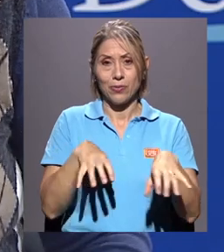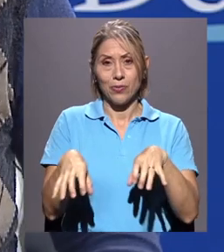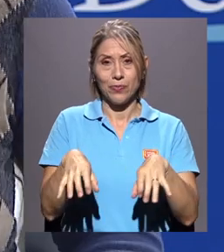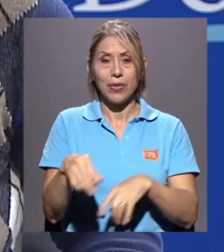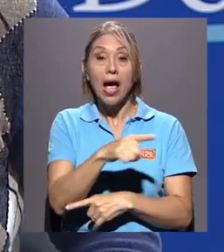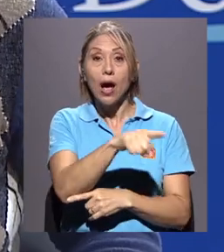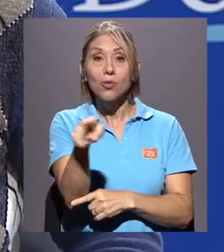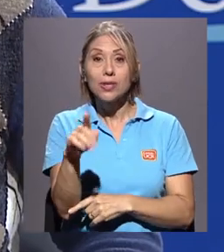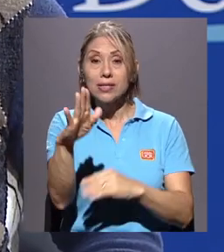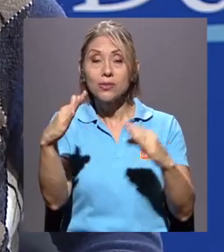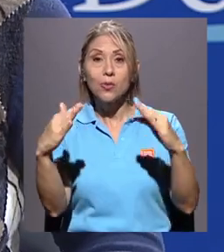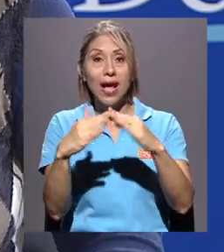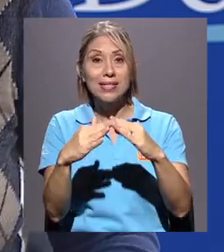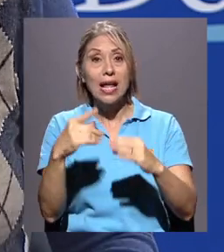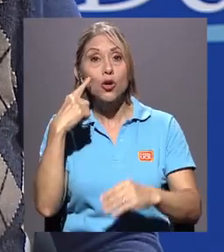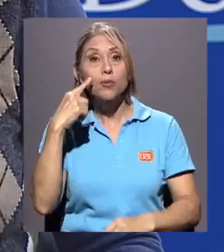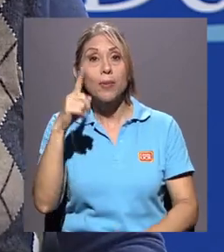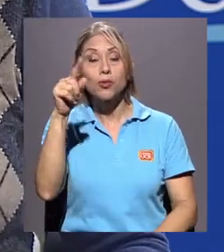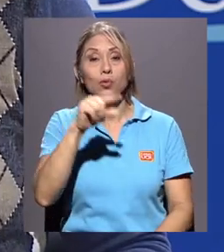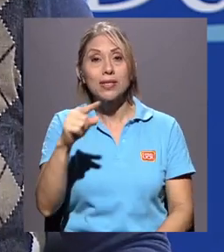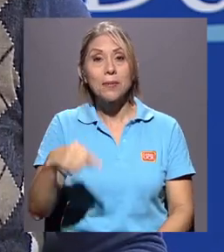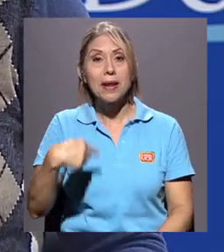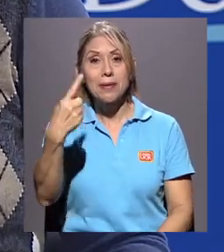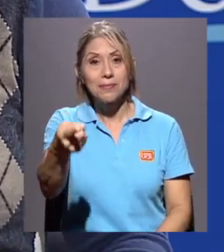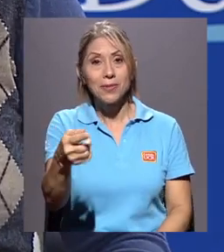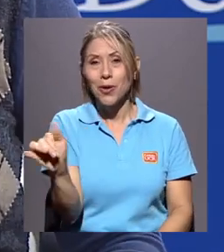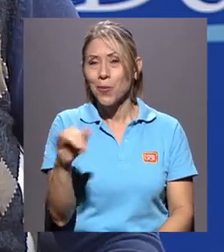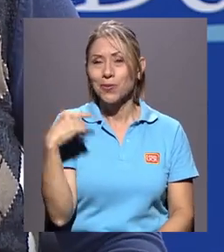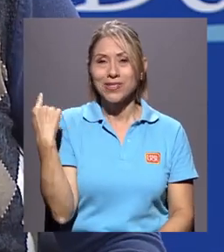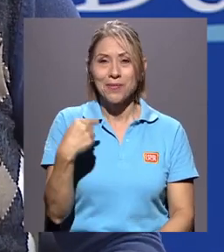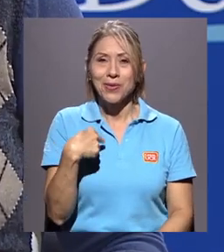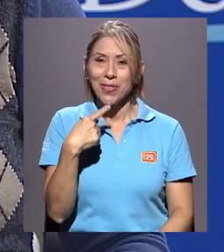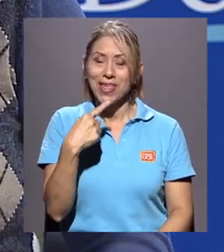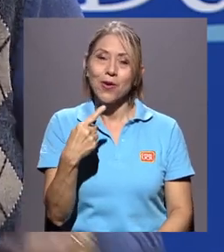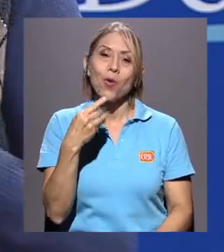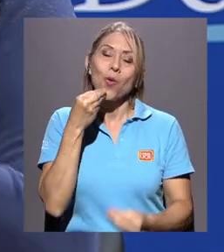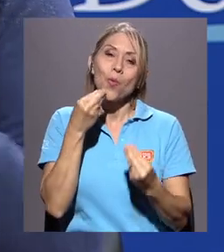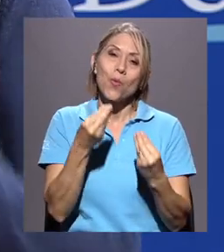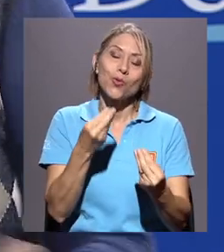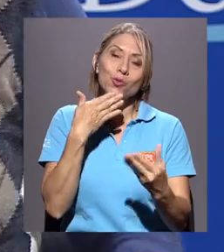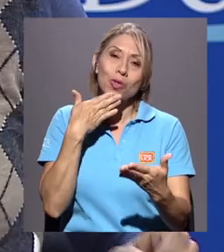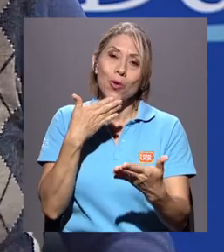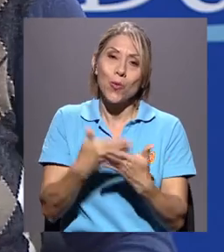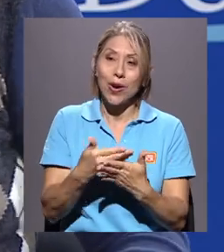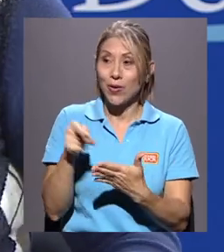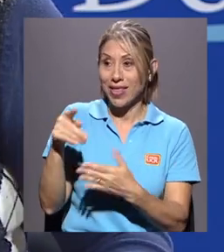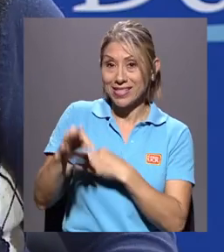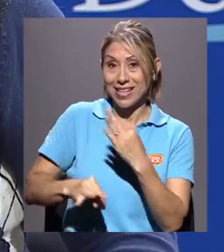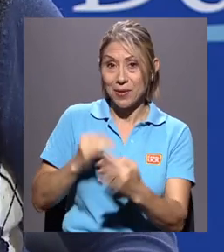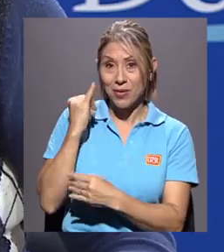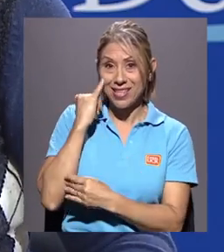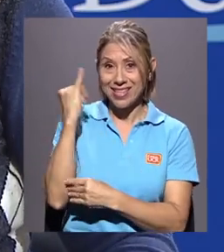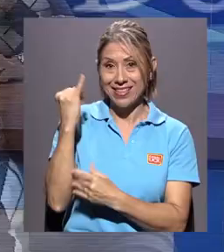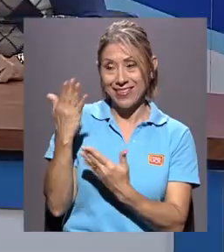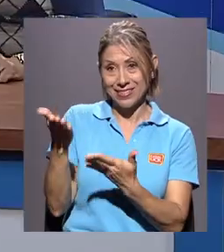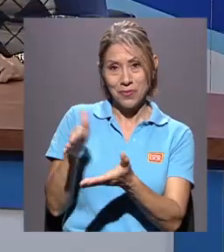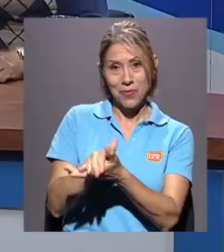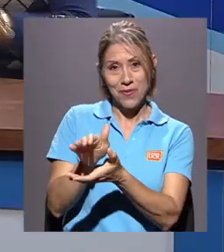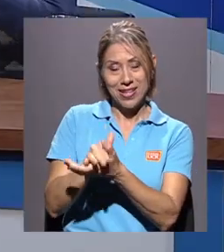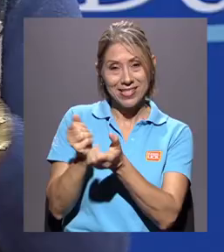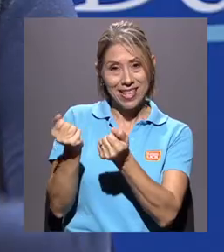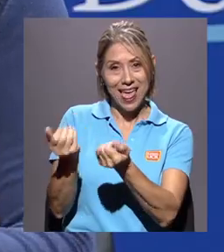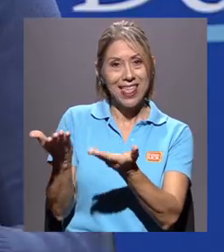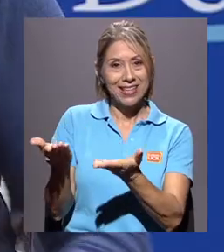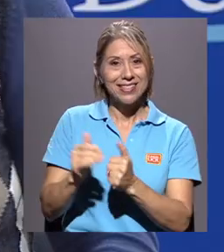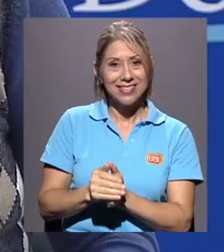en su casa, pues, nos vemos a la vuelta de una semana, como les digo siempre, con mucho de lo bueno de este tipo de iniciativas como esta de Pridena. Felicidades, por